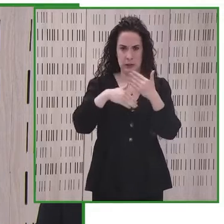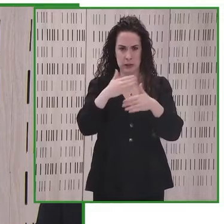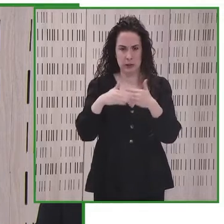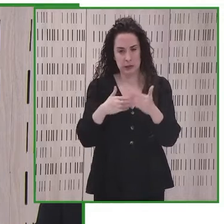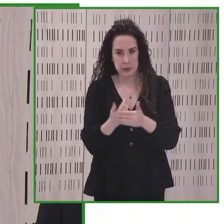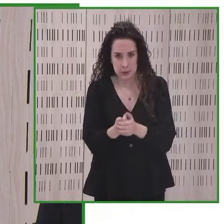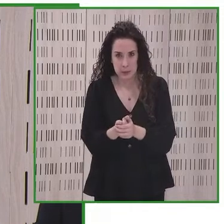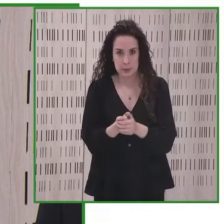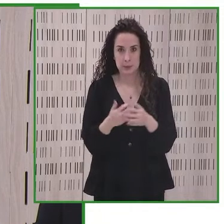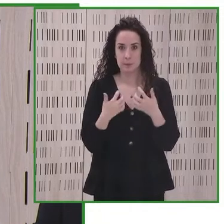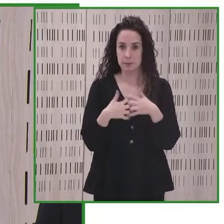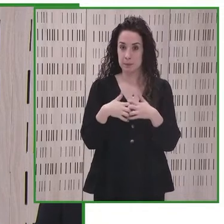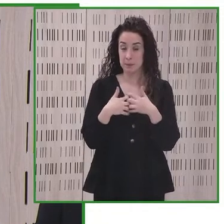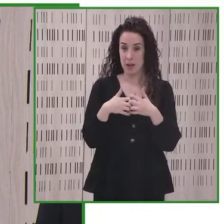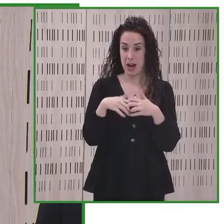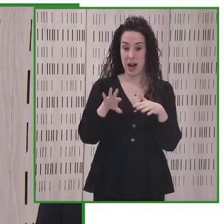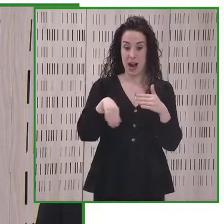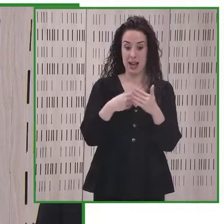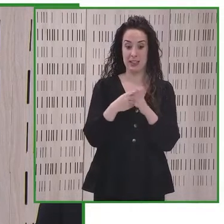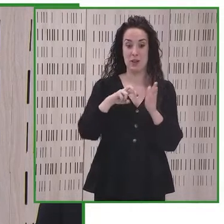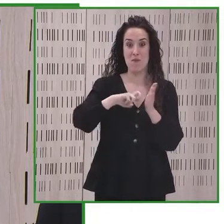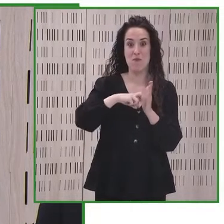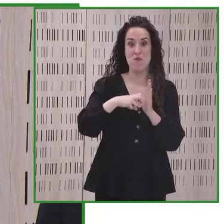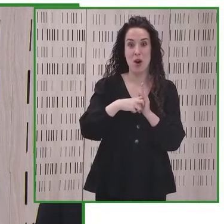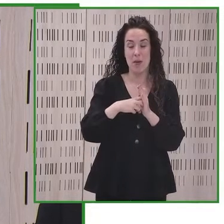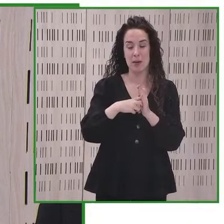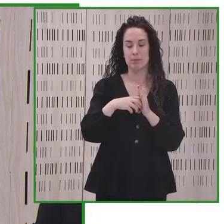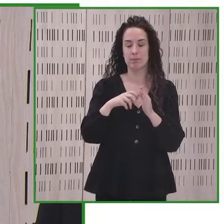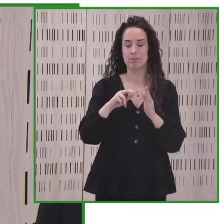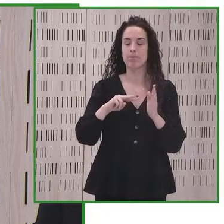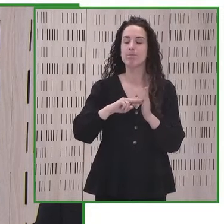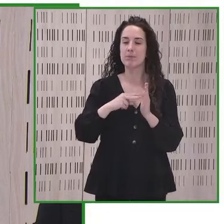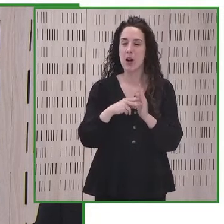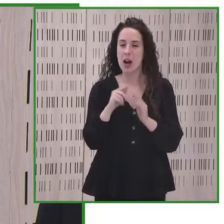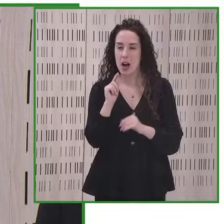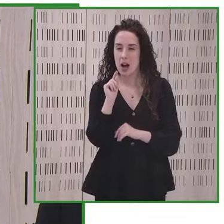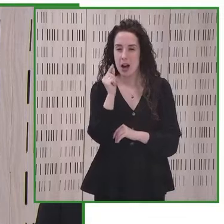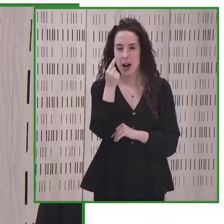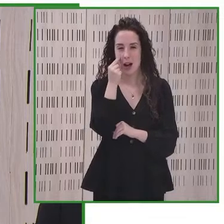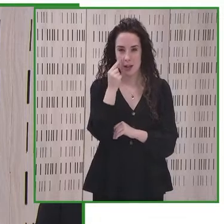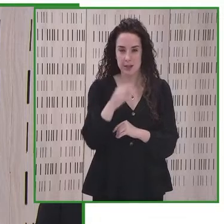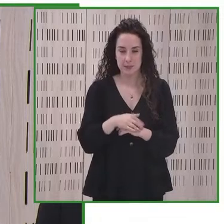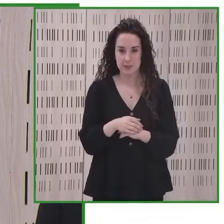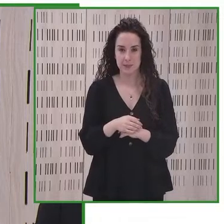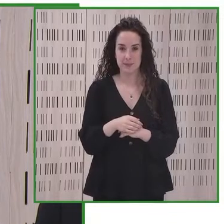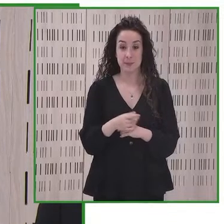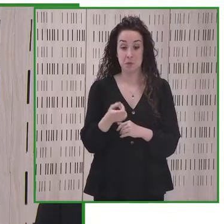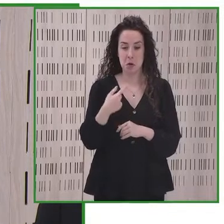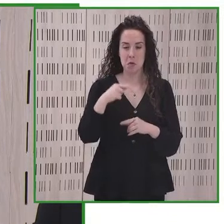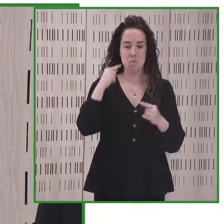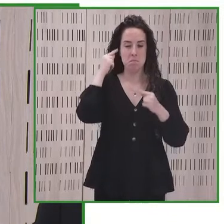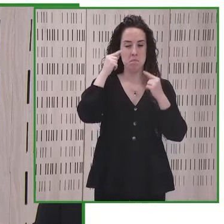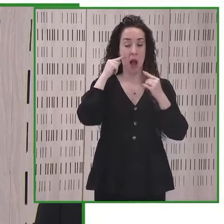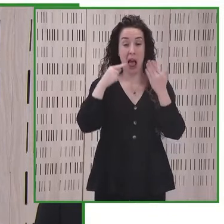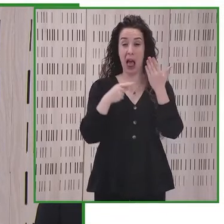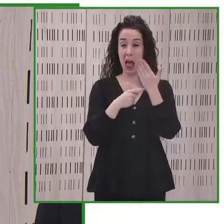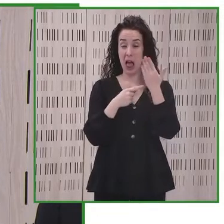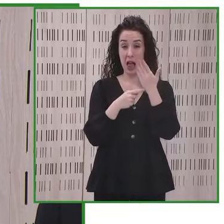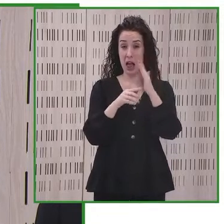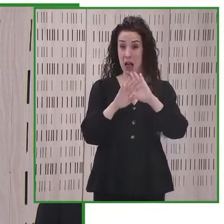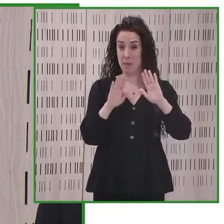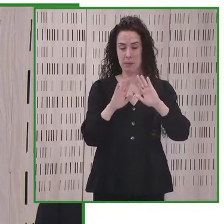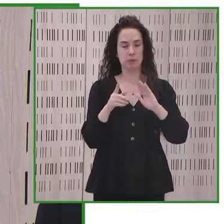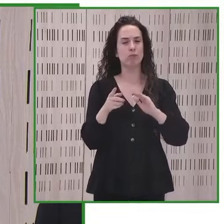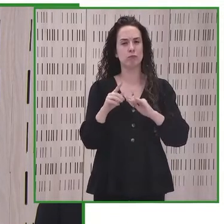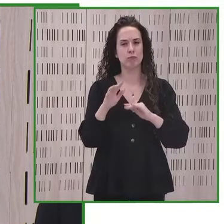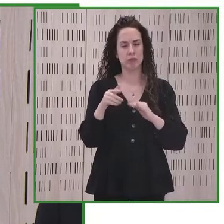que repara problemas y plantea puentes y soluciones. No debemos pensar en la tecnología sin valorar sus